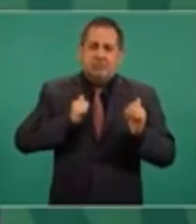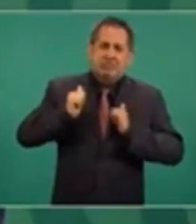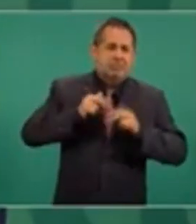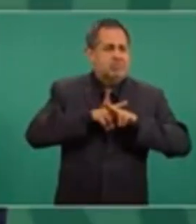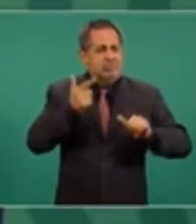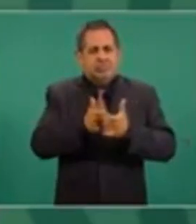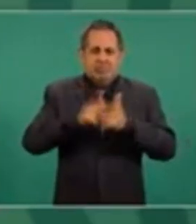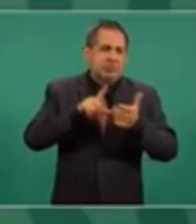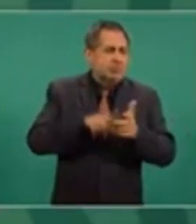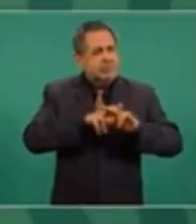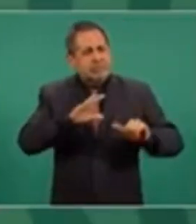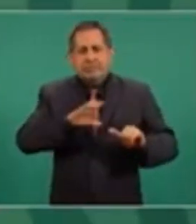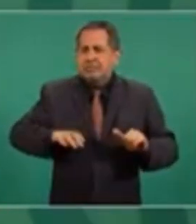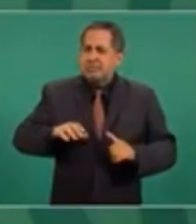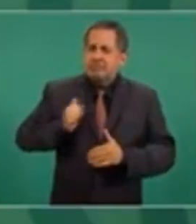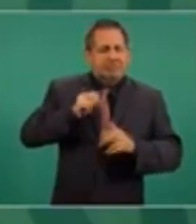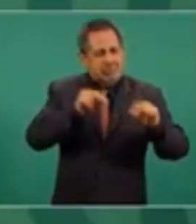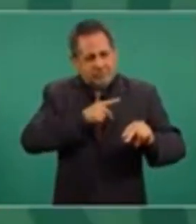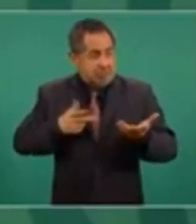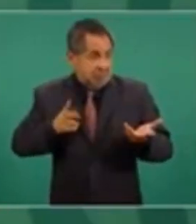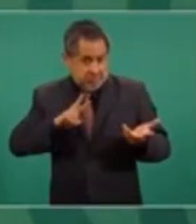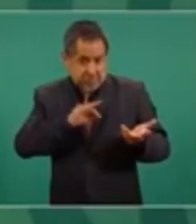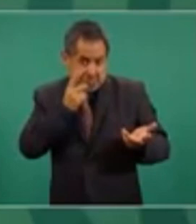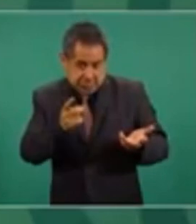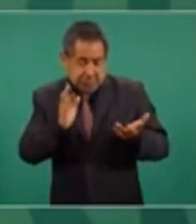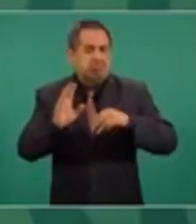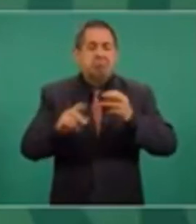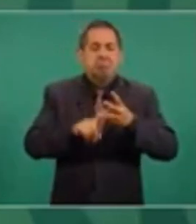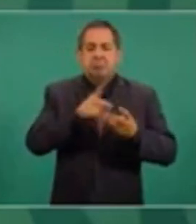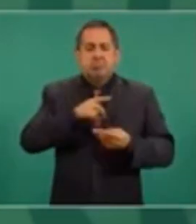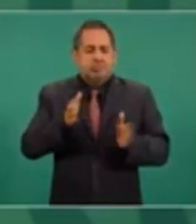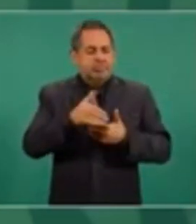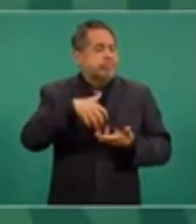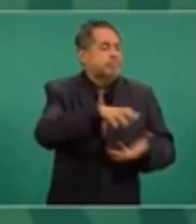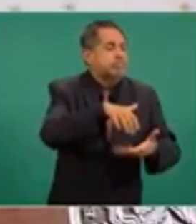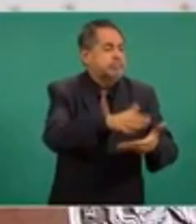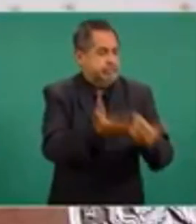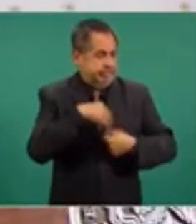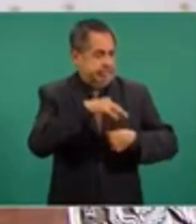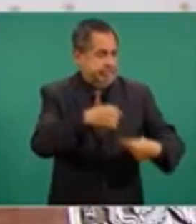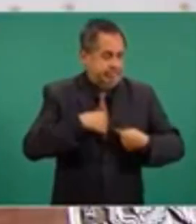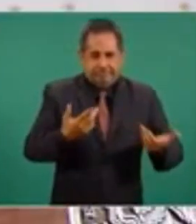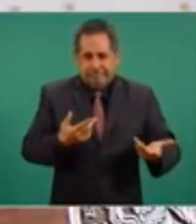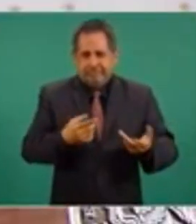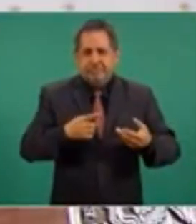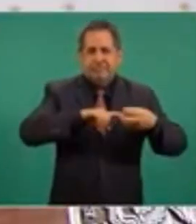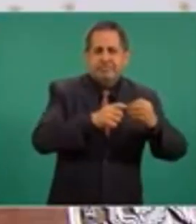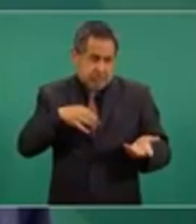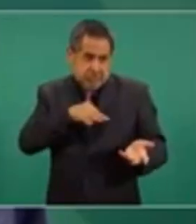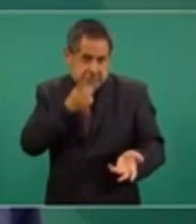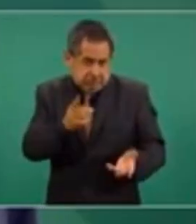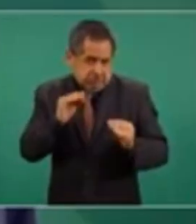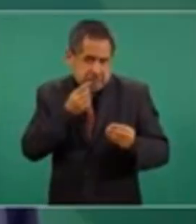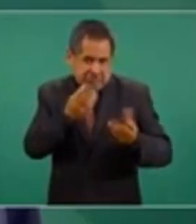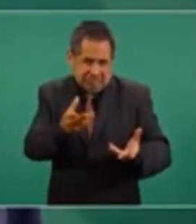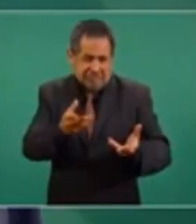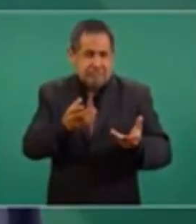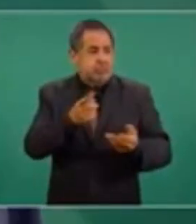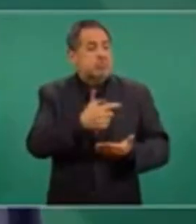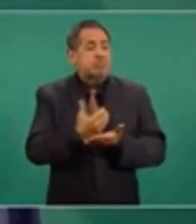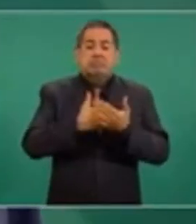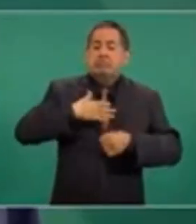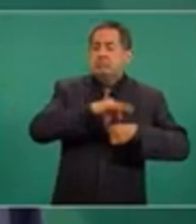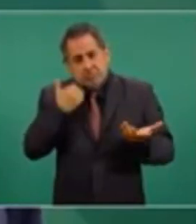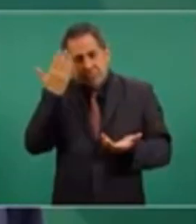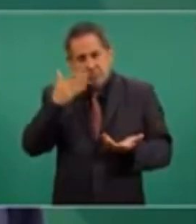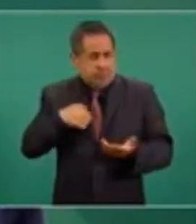a ningún partido, a ningún candidato, si puedo decir que no se entreguen despensas, frijol con gorgojo, para obtener votos,